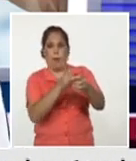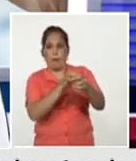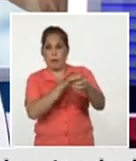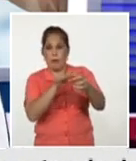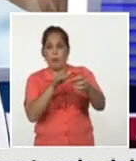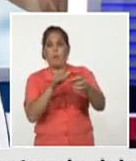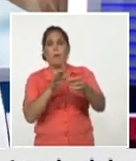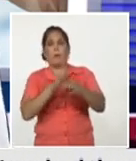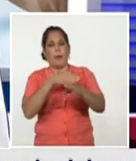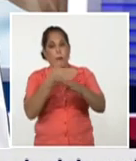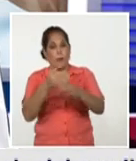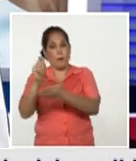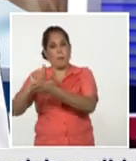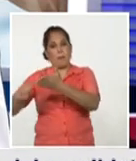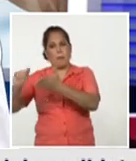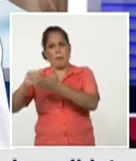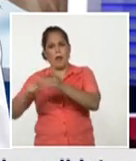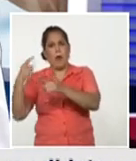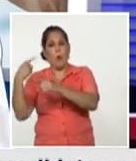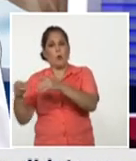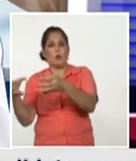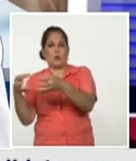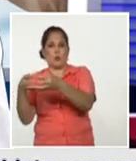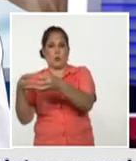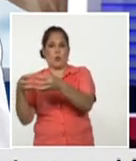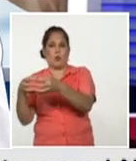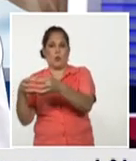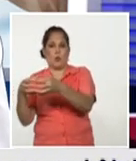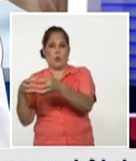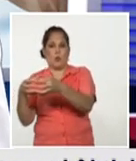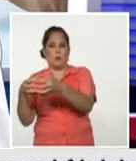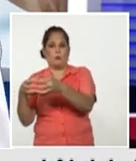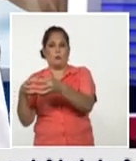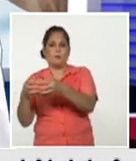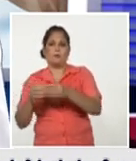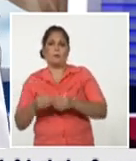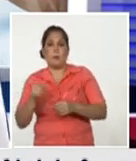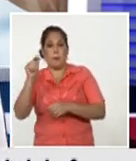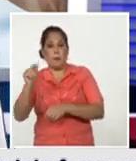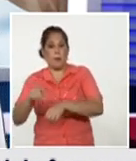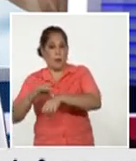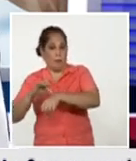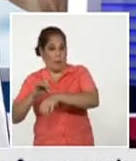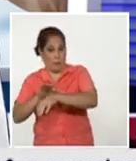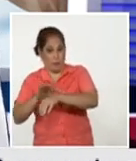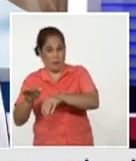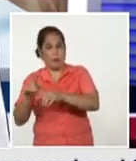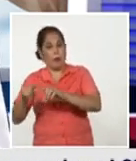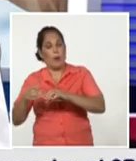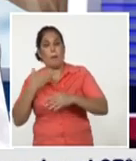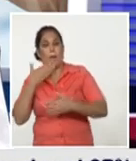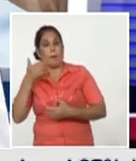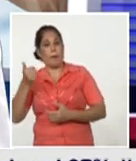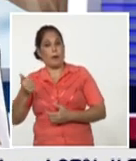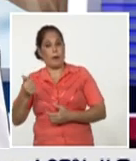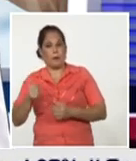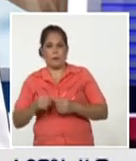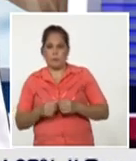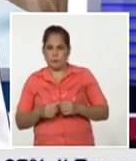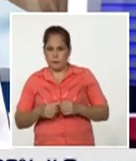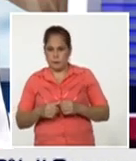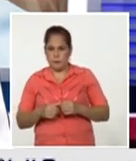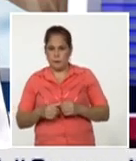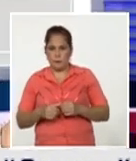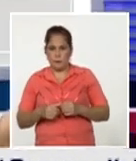planearía el poder desarrollar un estudio de intervención en convalescientes que podría beneficiar a muchas de las personas que ya